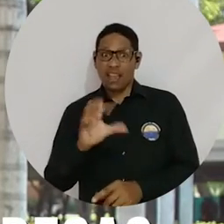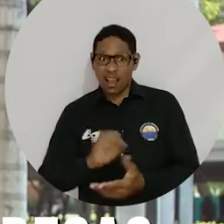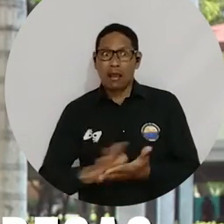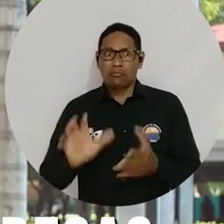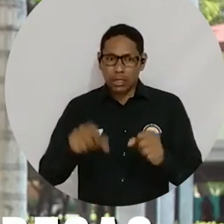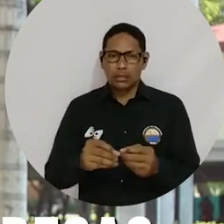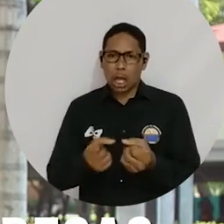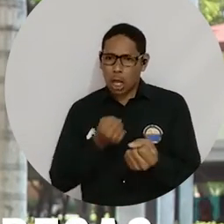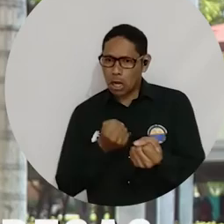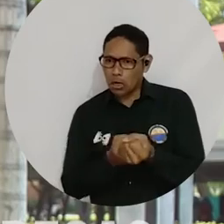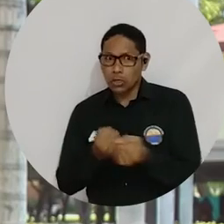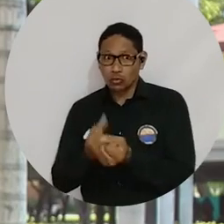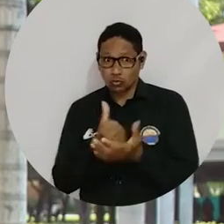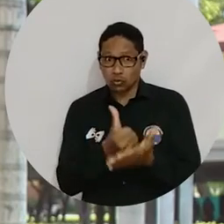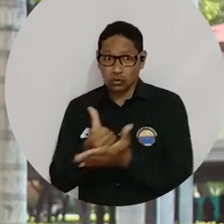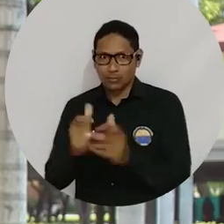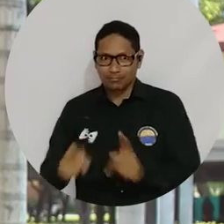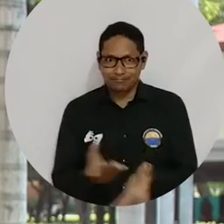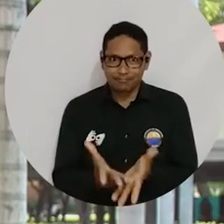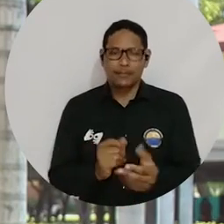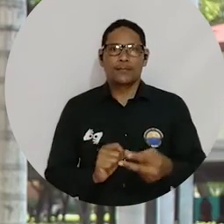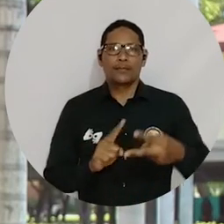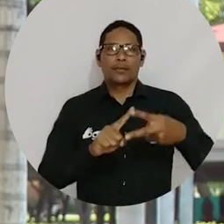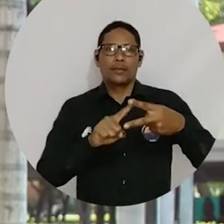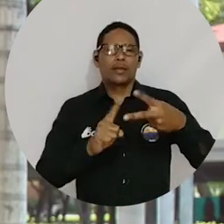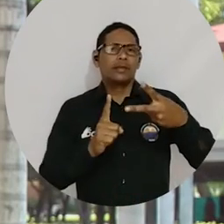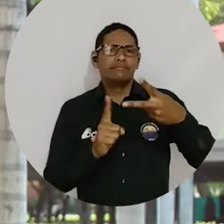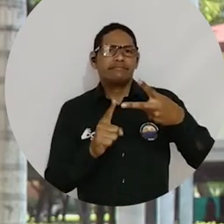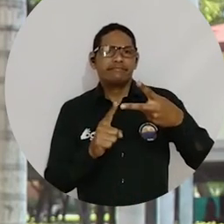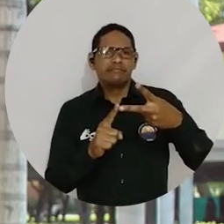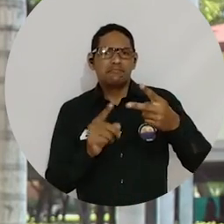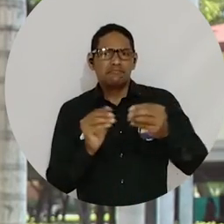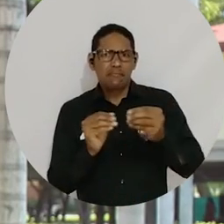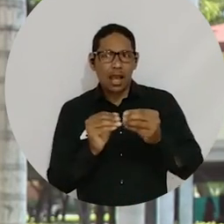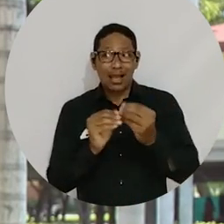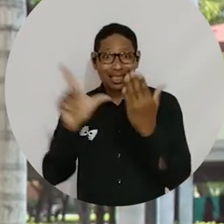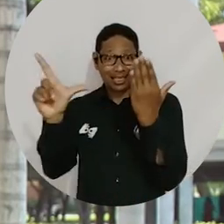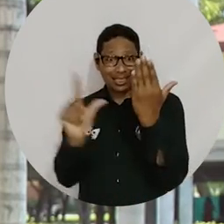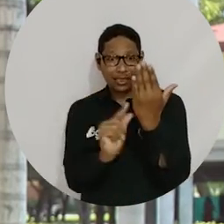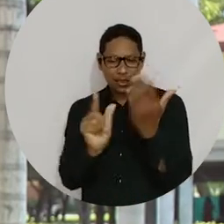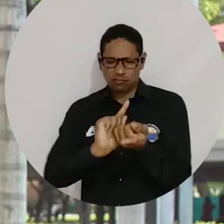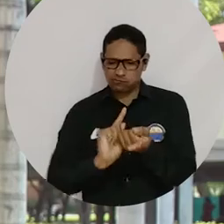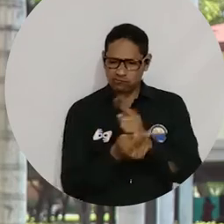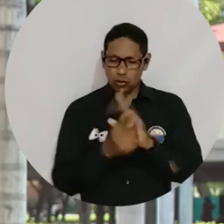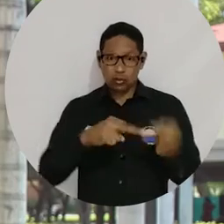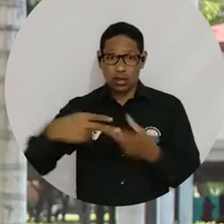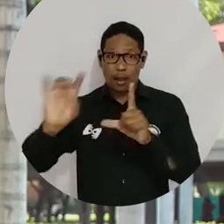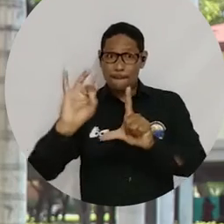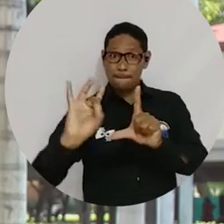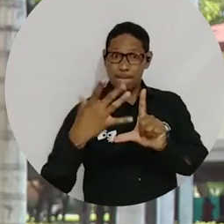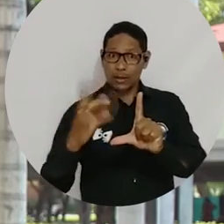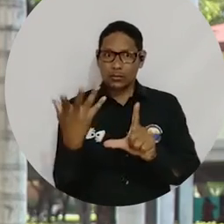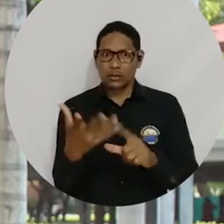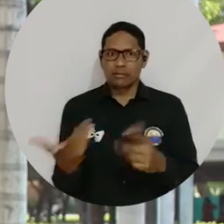y ayudantías a los estudiantes. De igual manera, incluye un tema de transformación digital y educación virtual, que